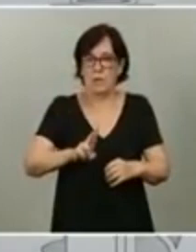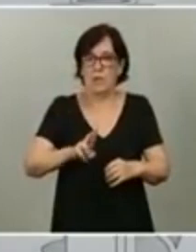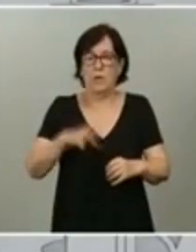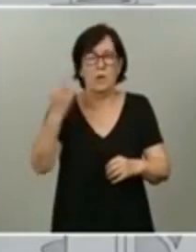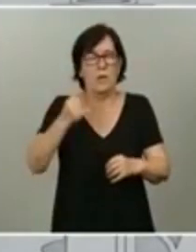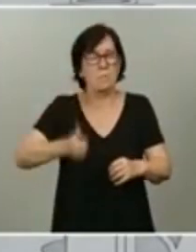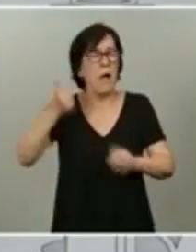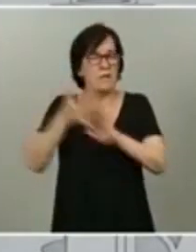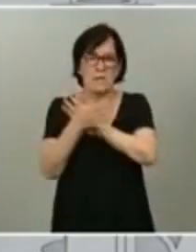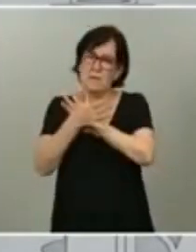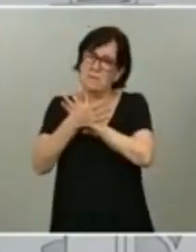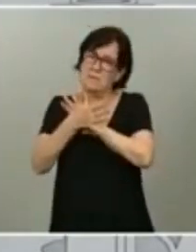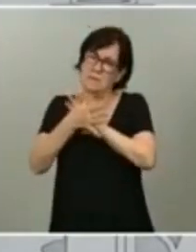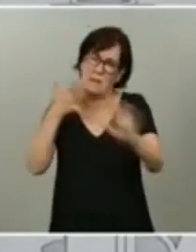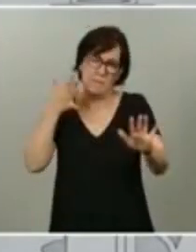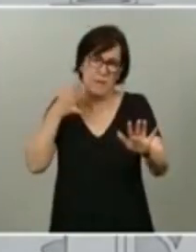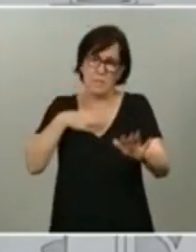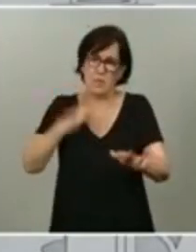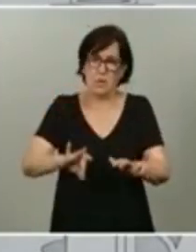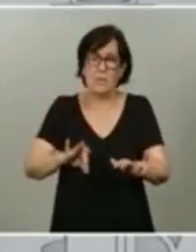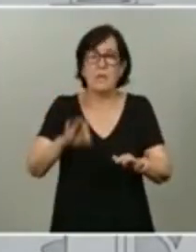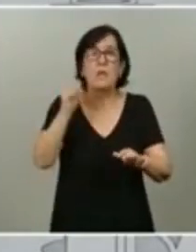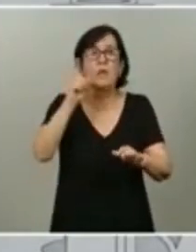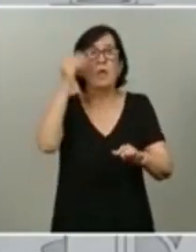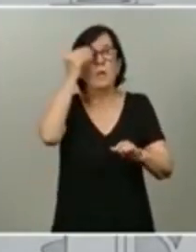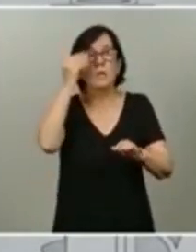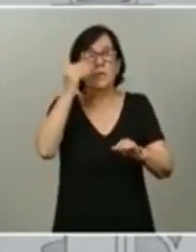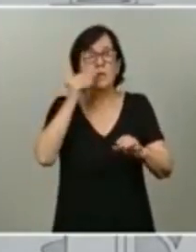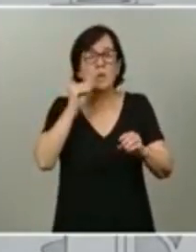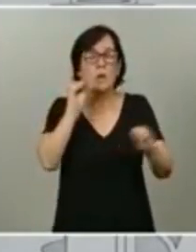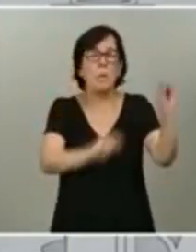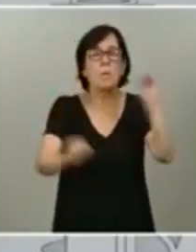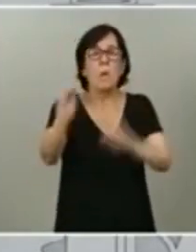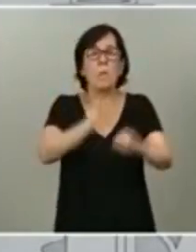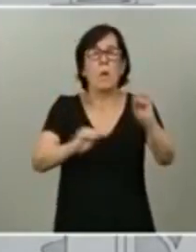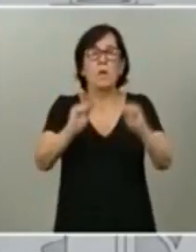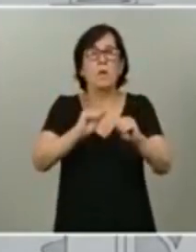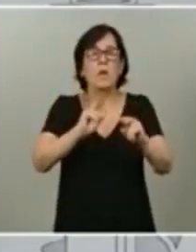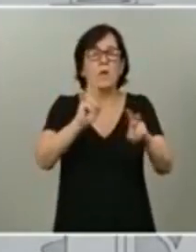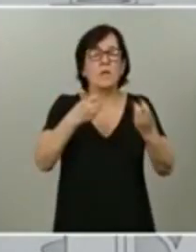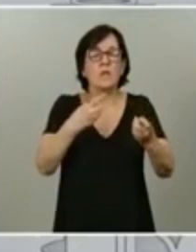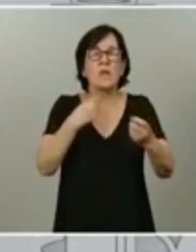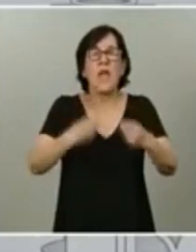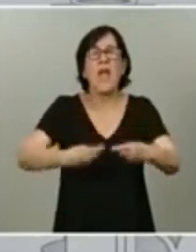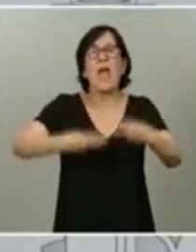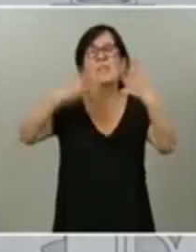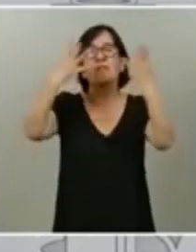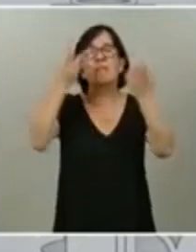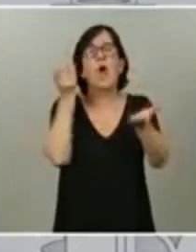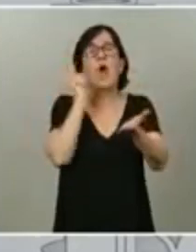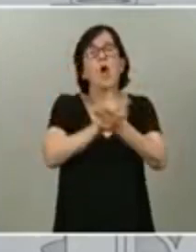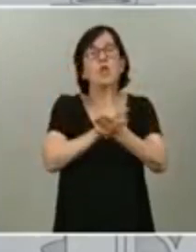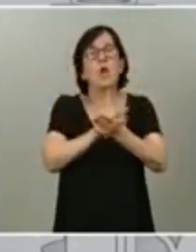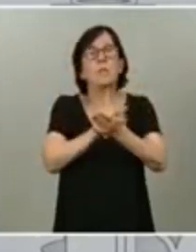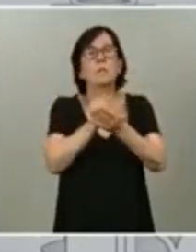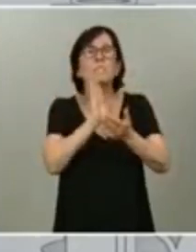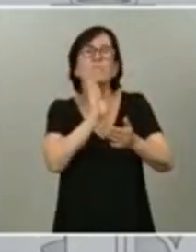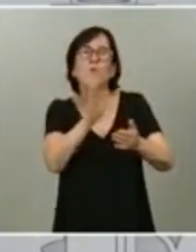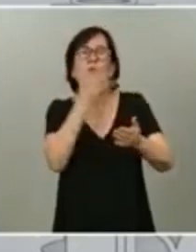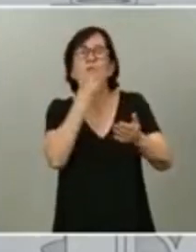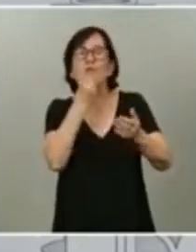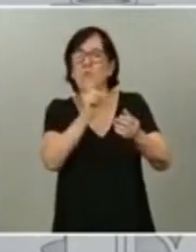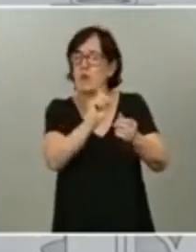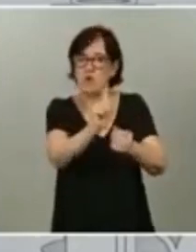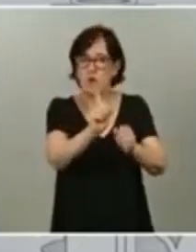posible, pero que no consiste en restaurar un viejo edificio para devolverlo a su estado anterior. Sabíamos que